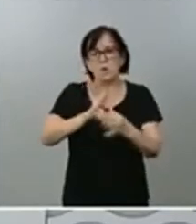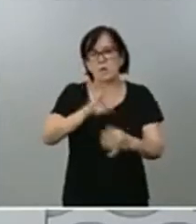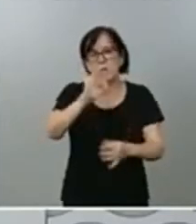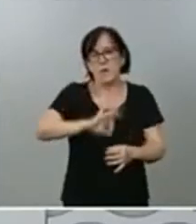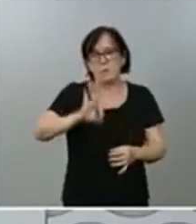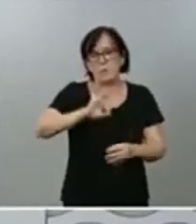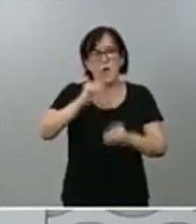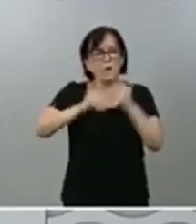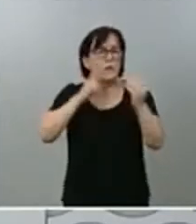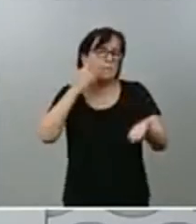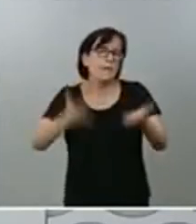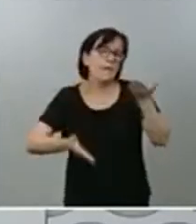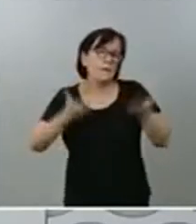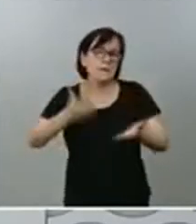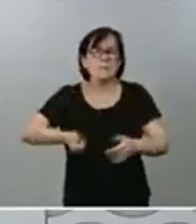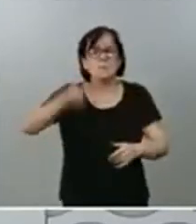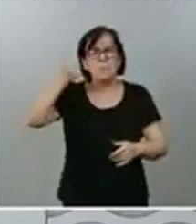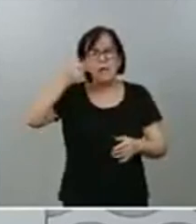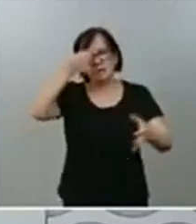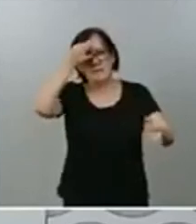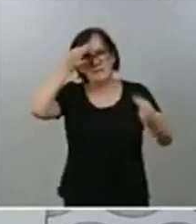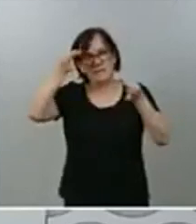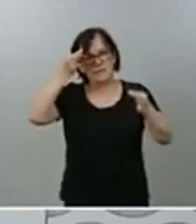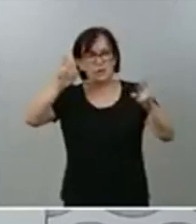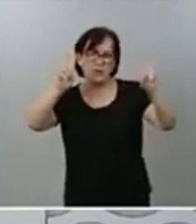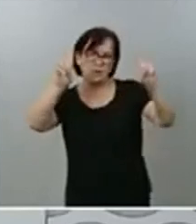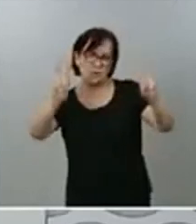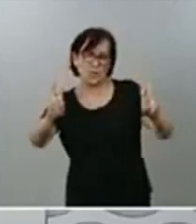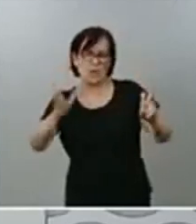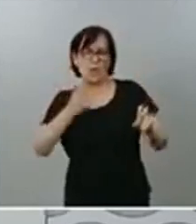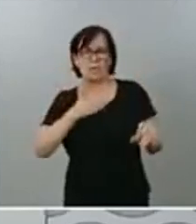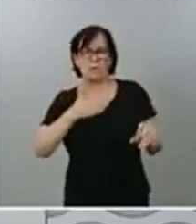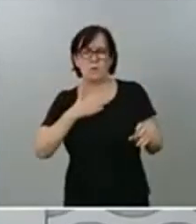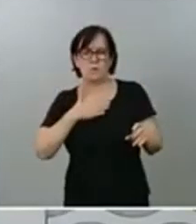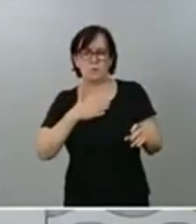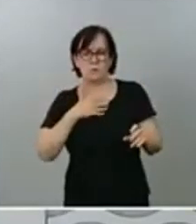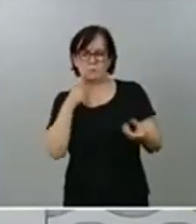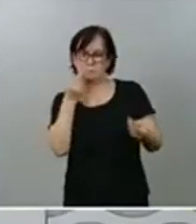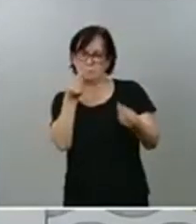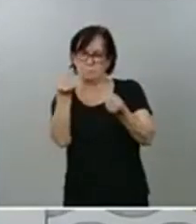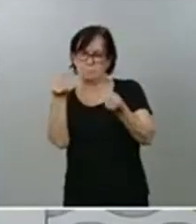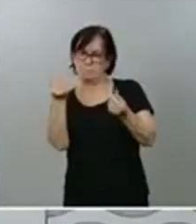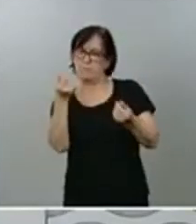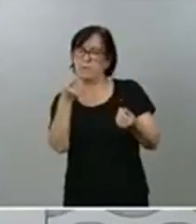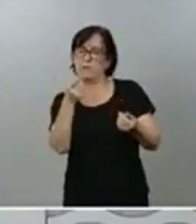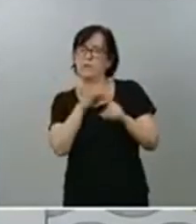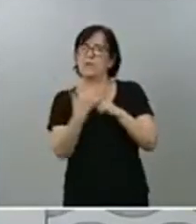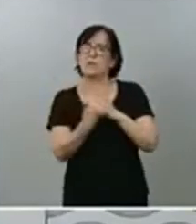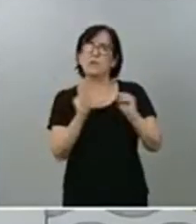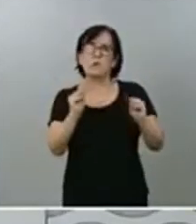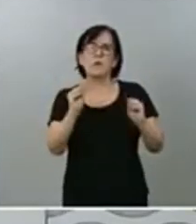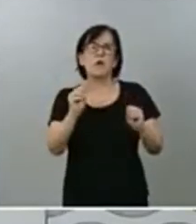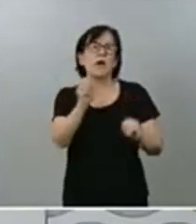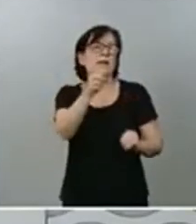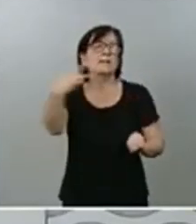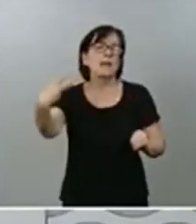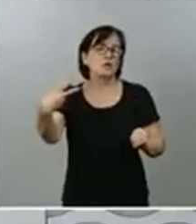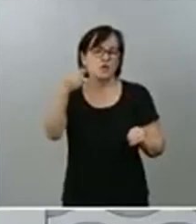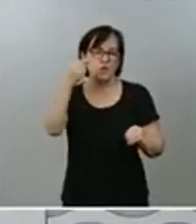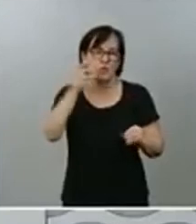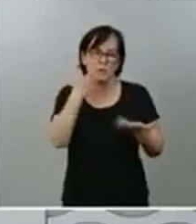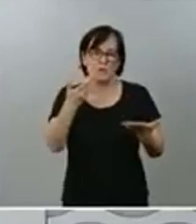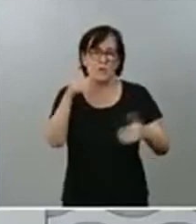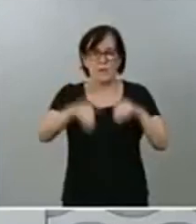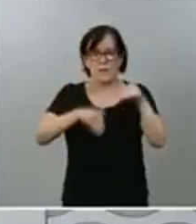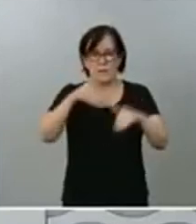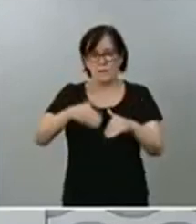valoración más detallada respecto a su propia apreciación sobre el resultado de las elecciones este